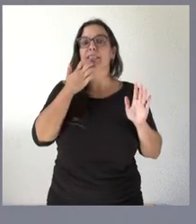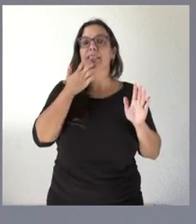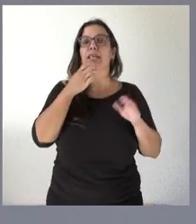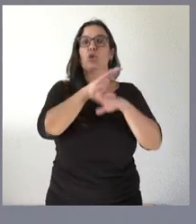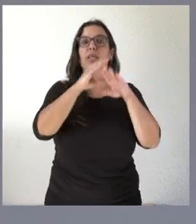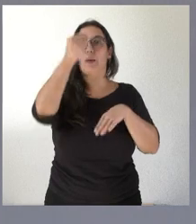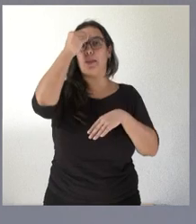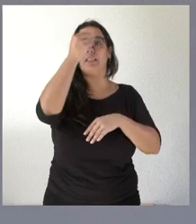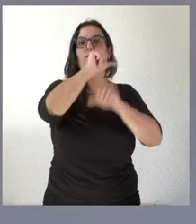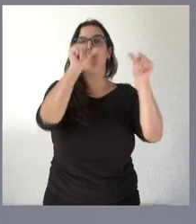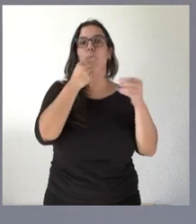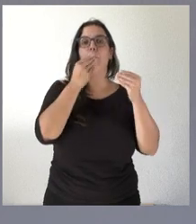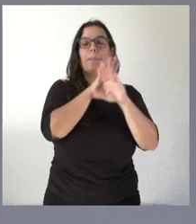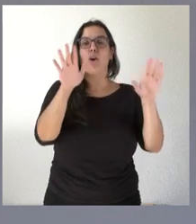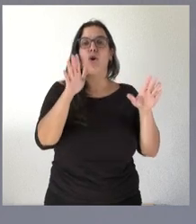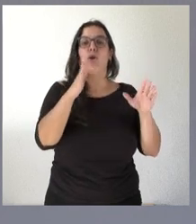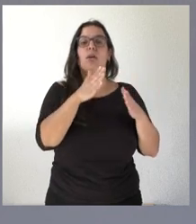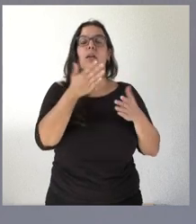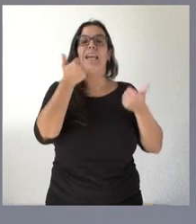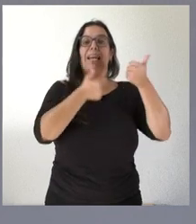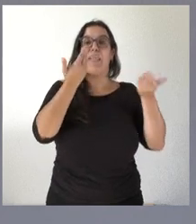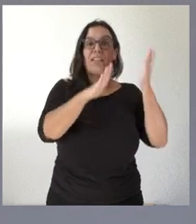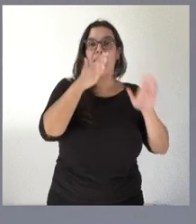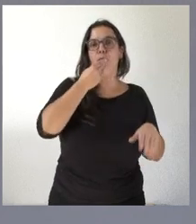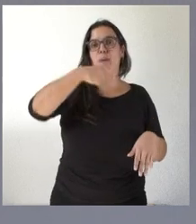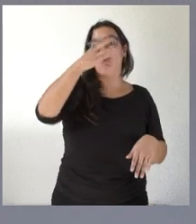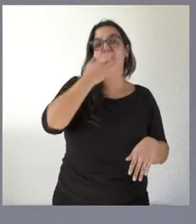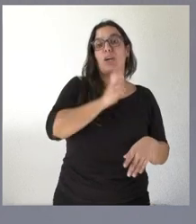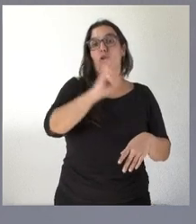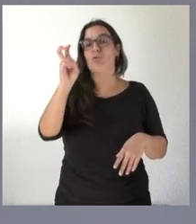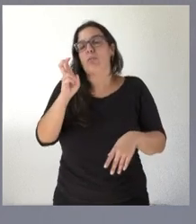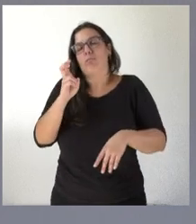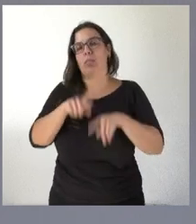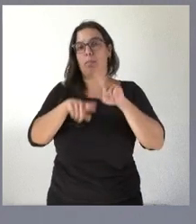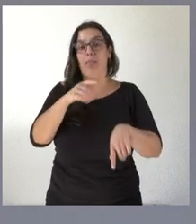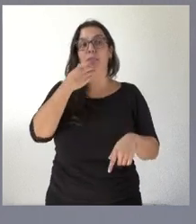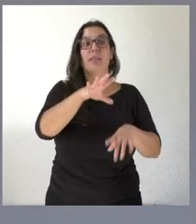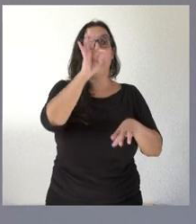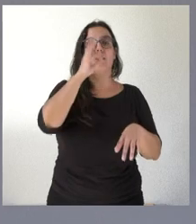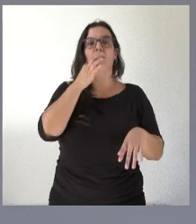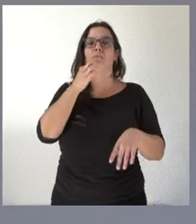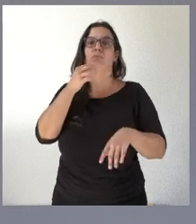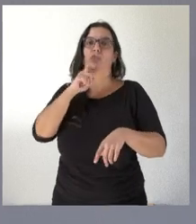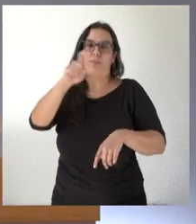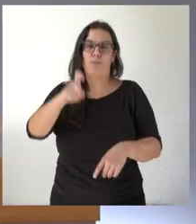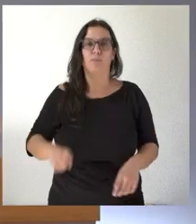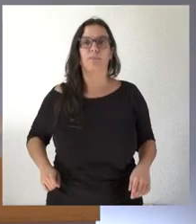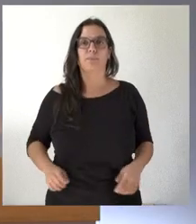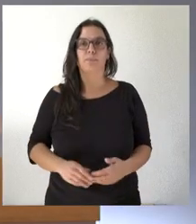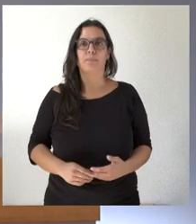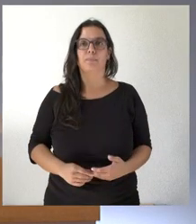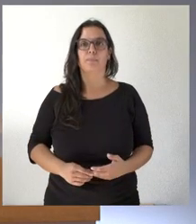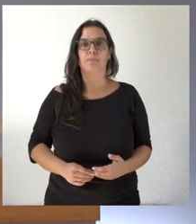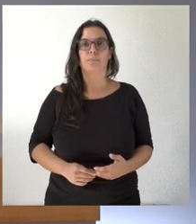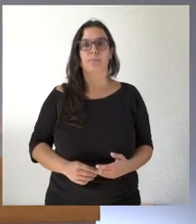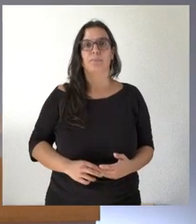pues lo hará y si tiene otros mecanismos pues también lo estudiará cuando avancemos esa dirección se lo comunicaremos o sea que solo será